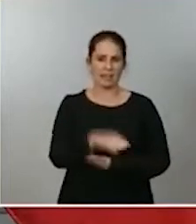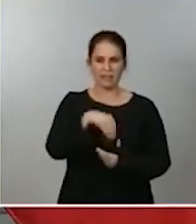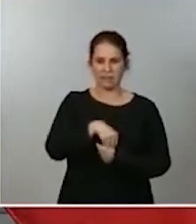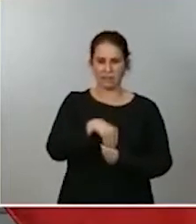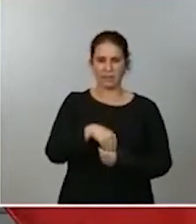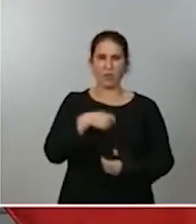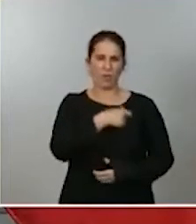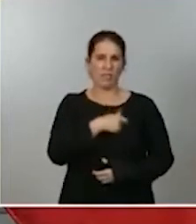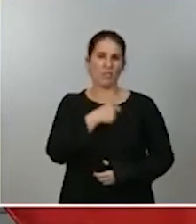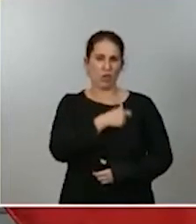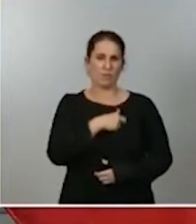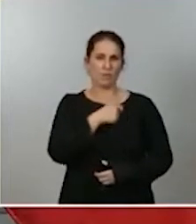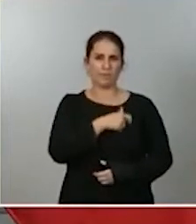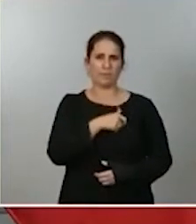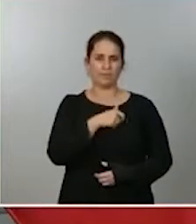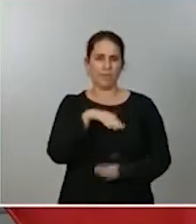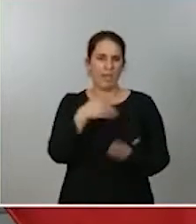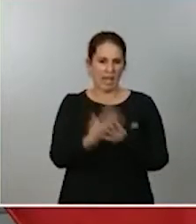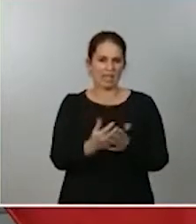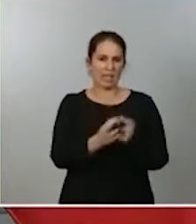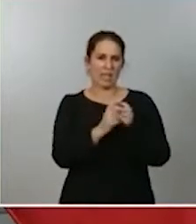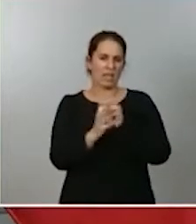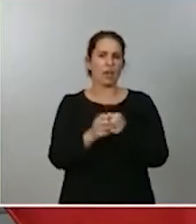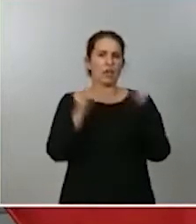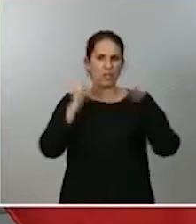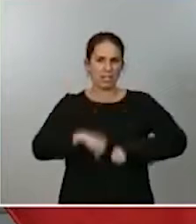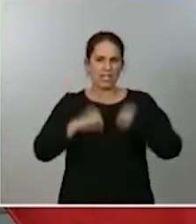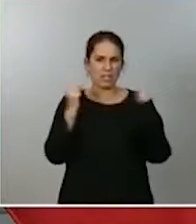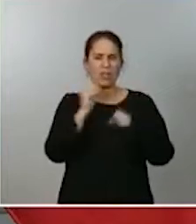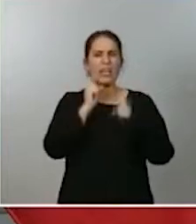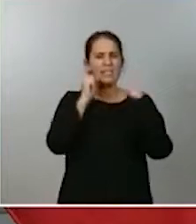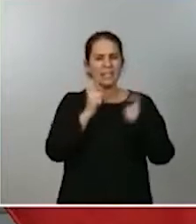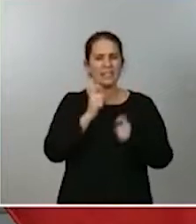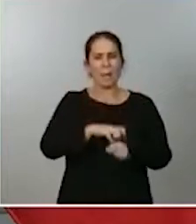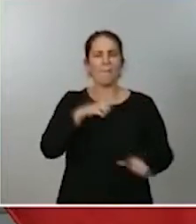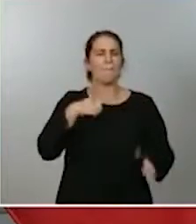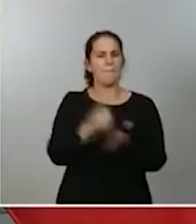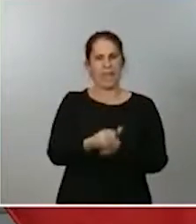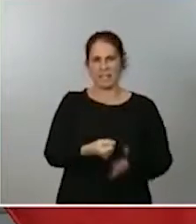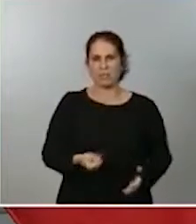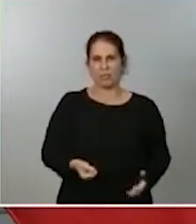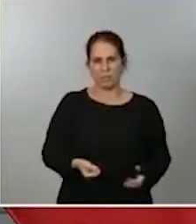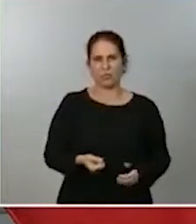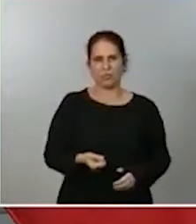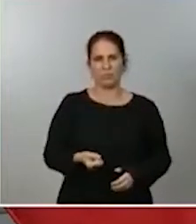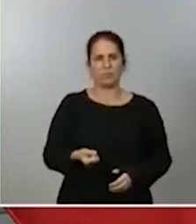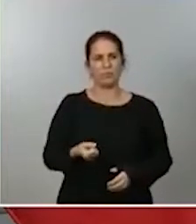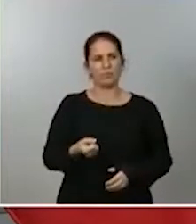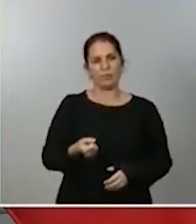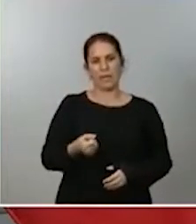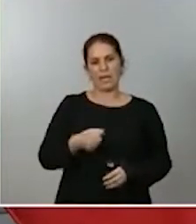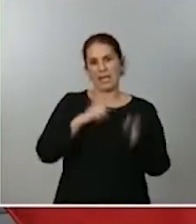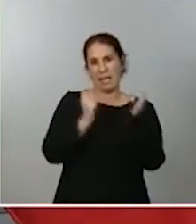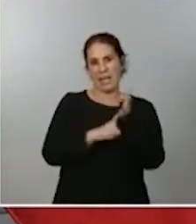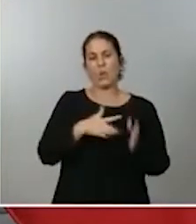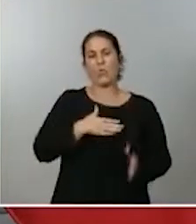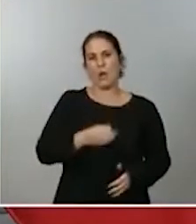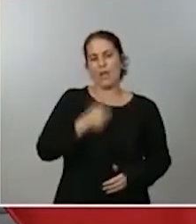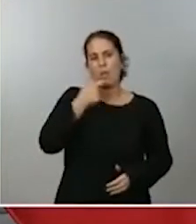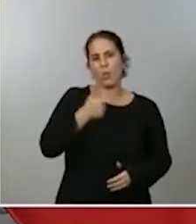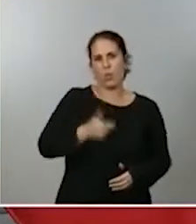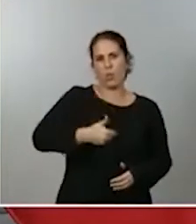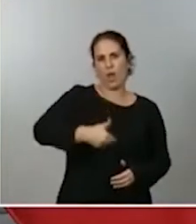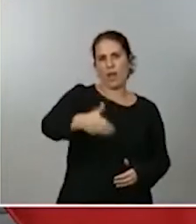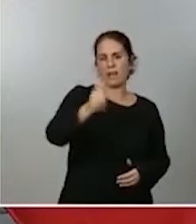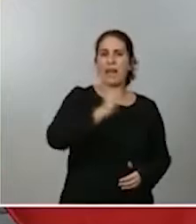a que lleguemos a un consenso, insisto, lo más amplio posible, para que haya perdurabilidad de la ley a lo largo de los próximos años, a lo